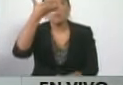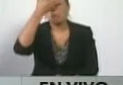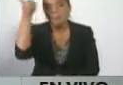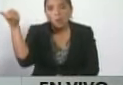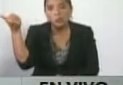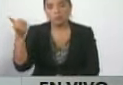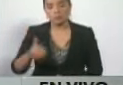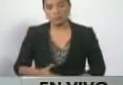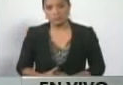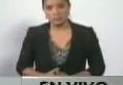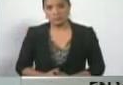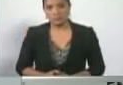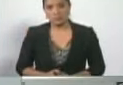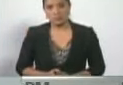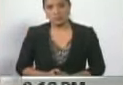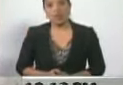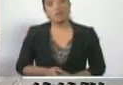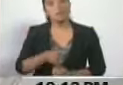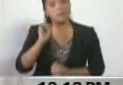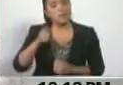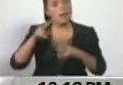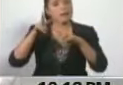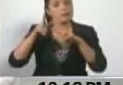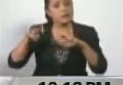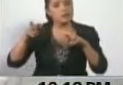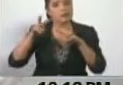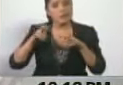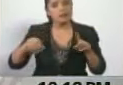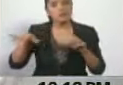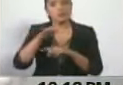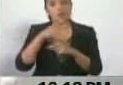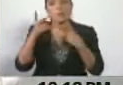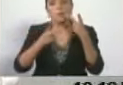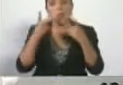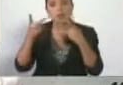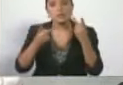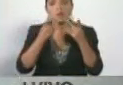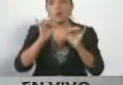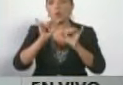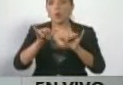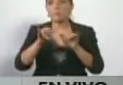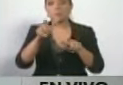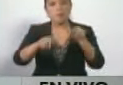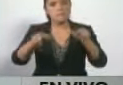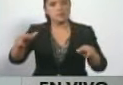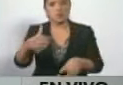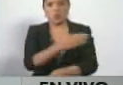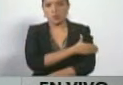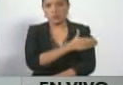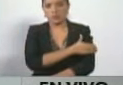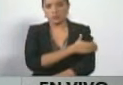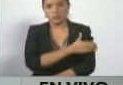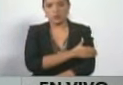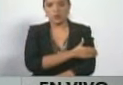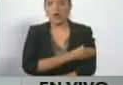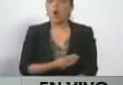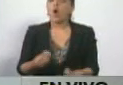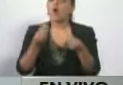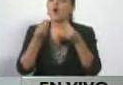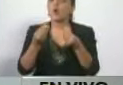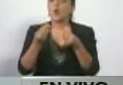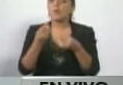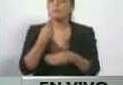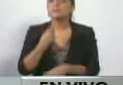Esto sería motivo de análisis político de los propios sectores de la oposición. ¿Cómo viene a decir